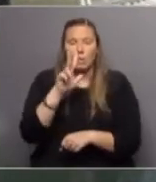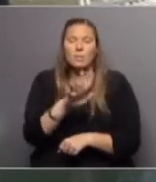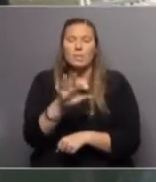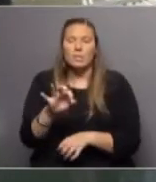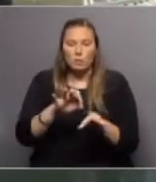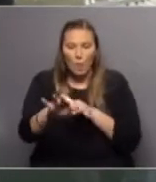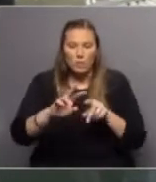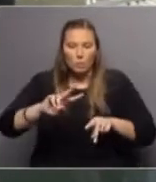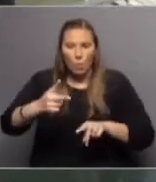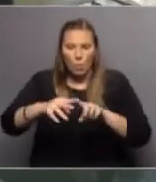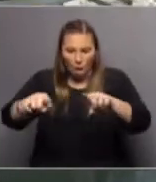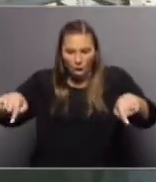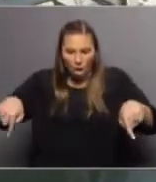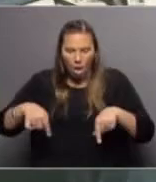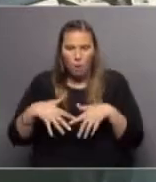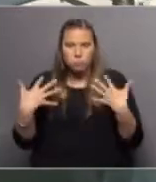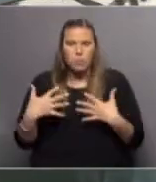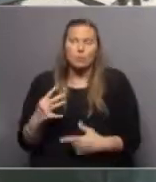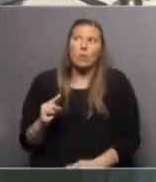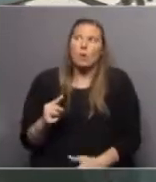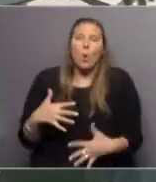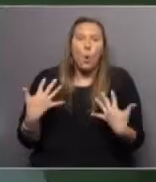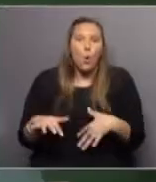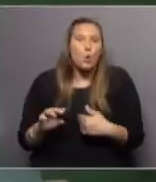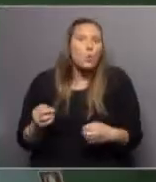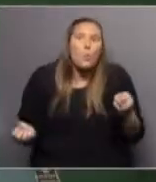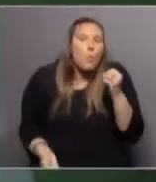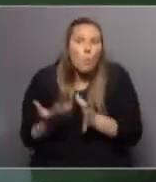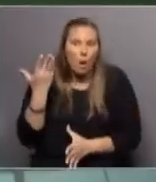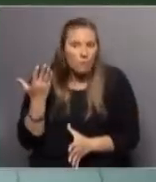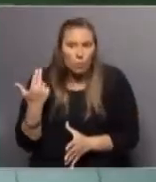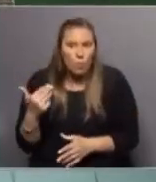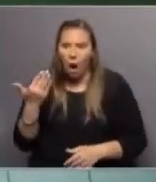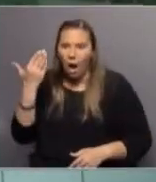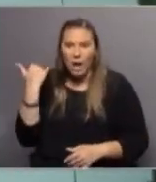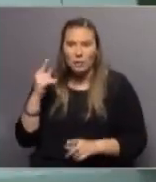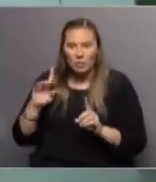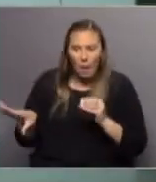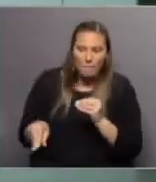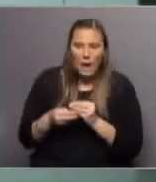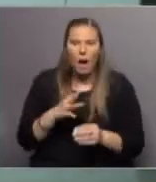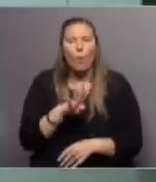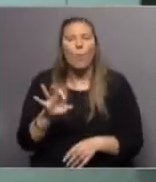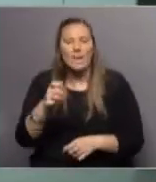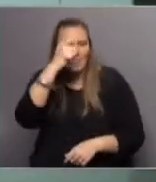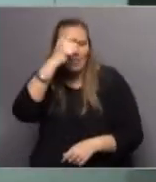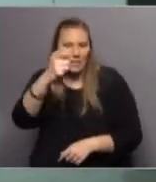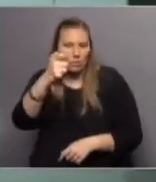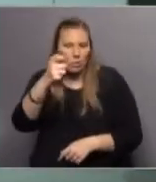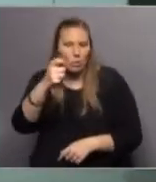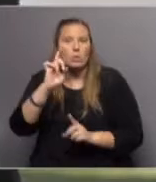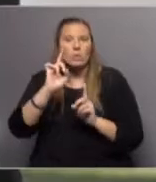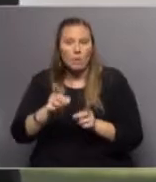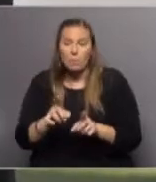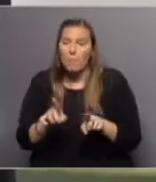que es algo muy inédito, diría, para el país. Además, se le suman 40 tecnólogos que vienen